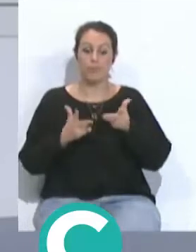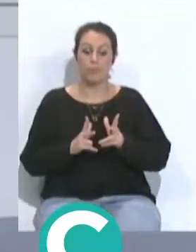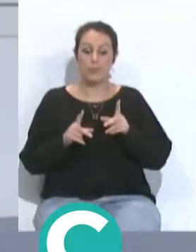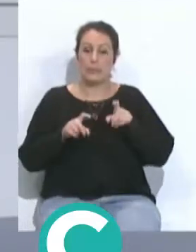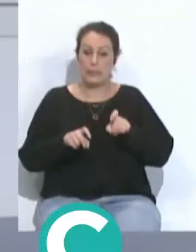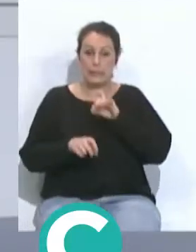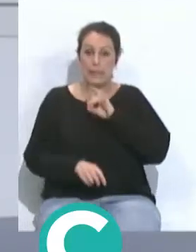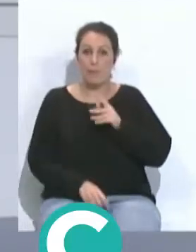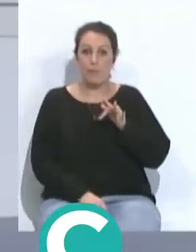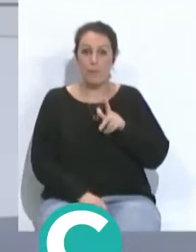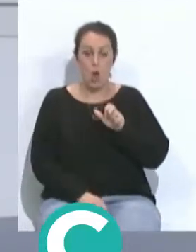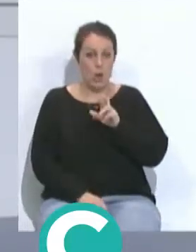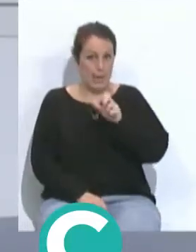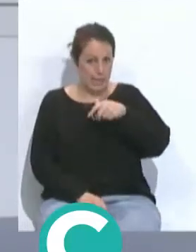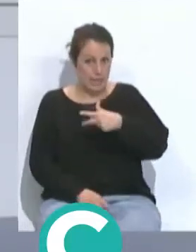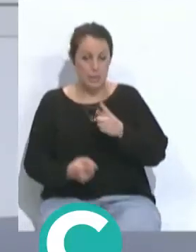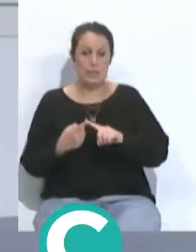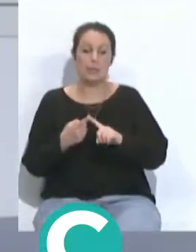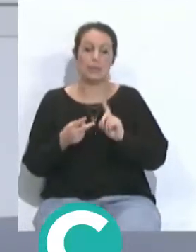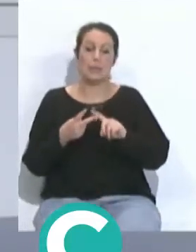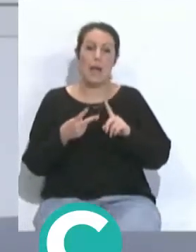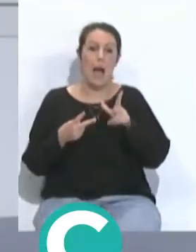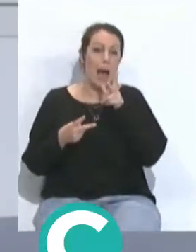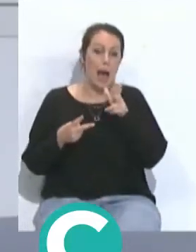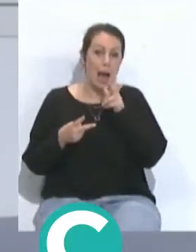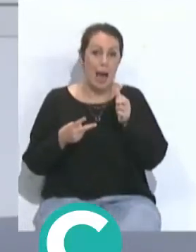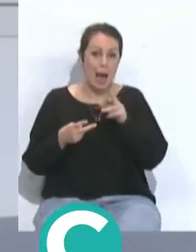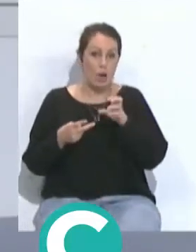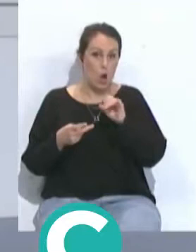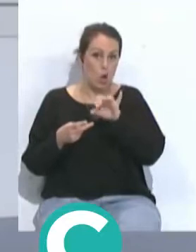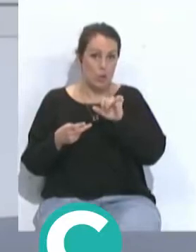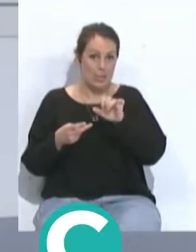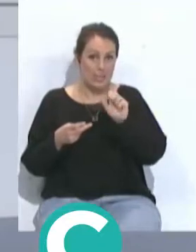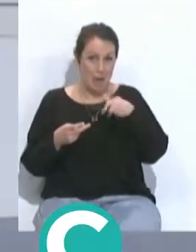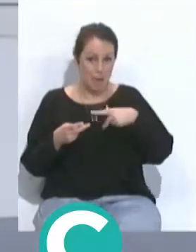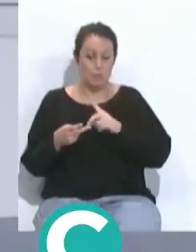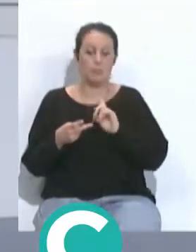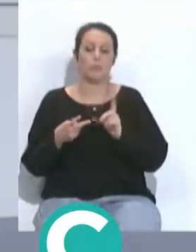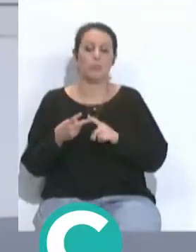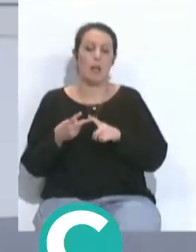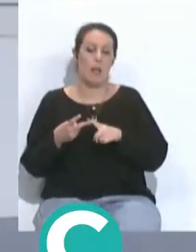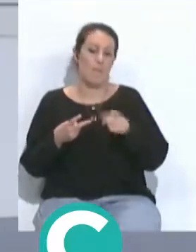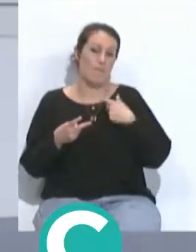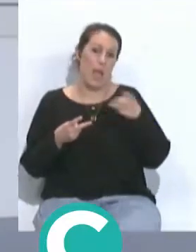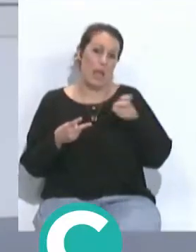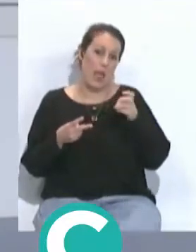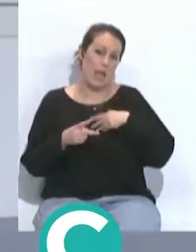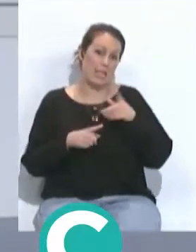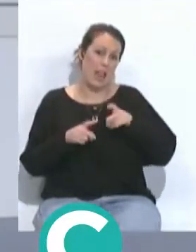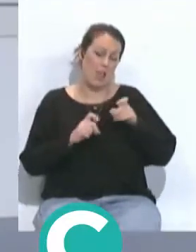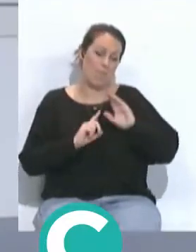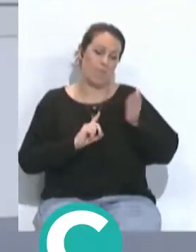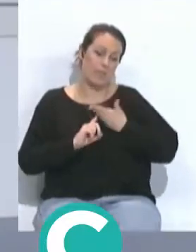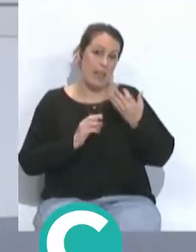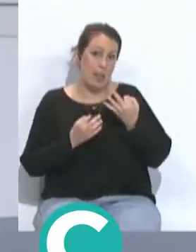Florín Andone, está Haroyan, el central armenio, que vino lesionado con su selección